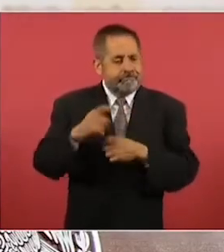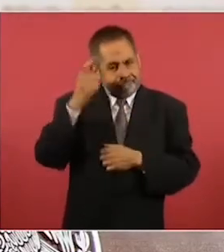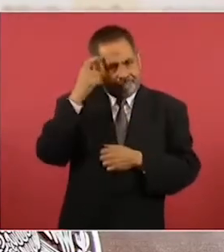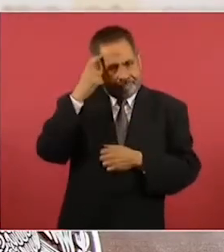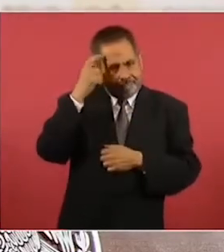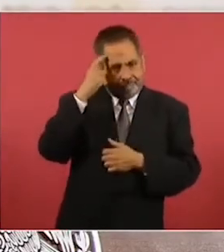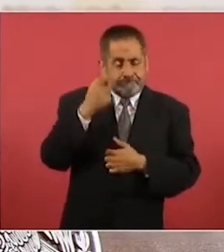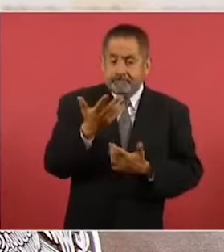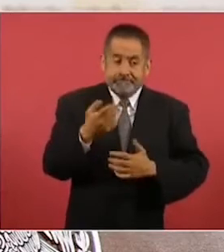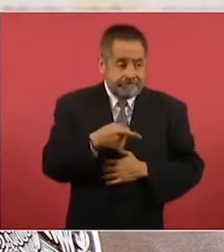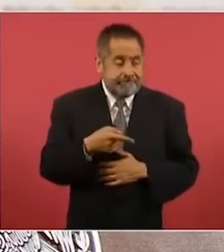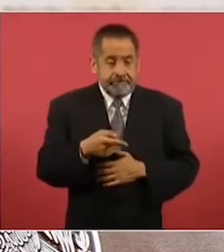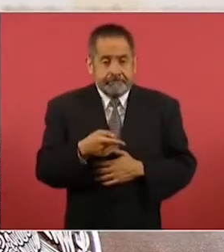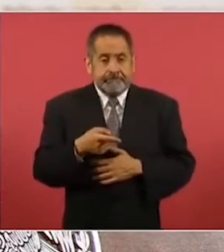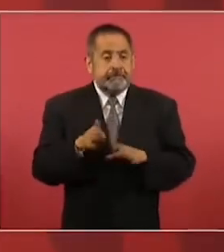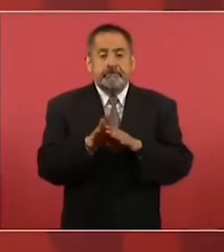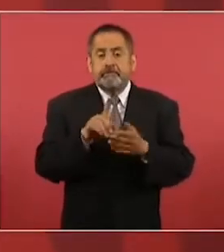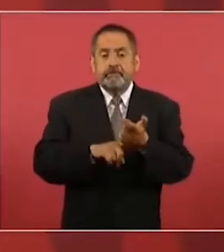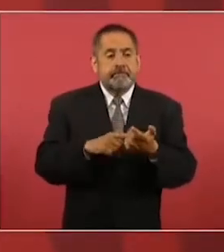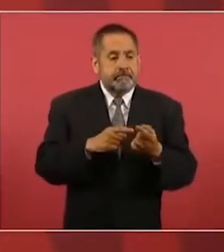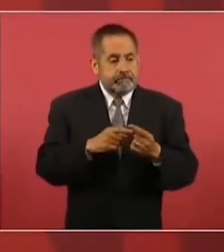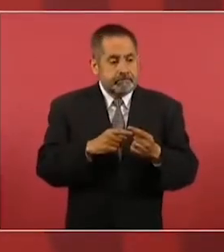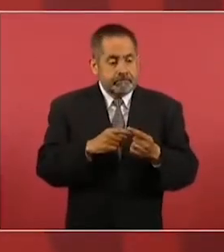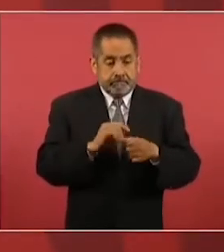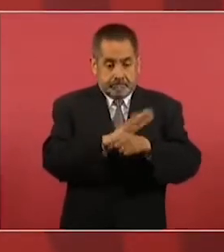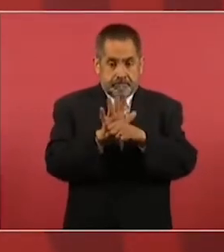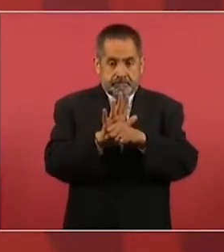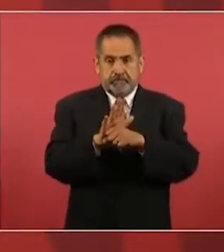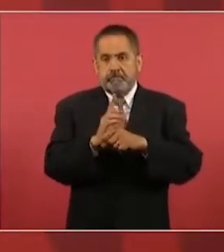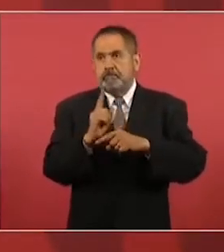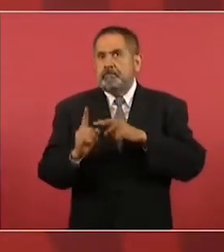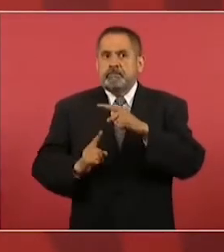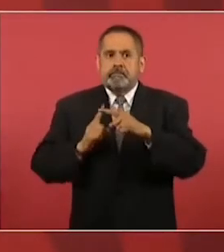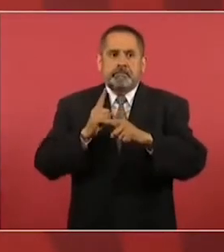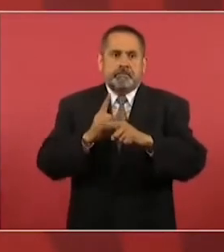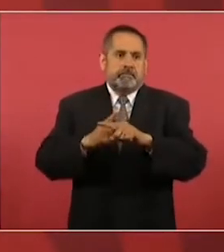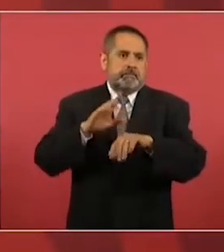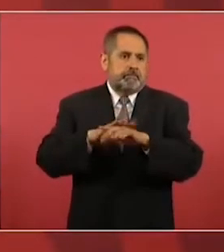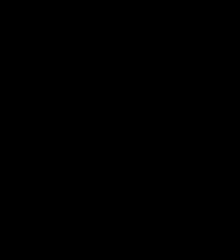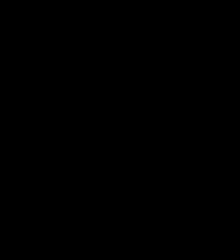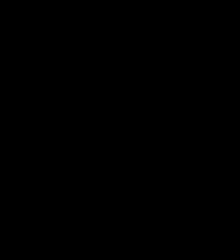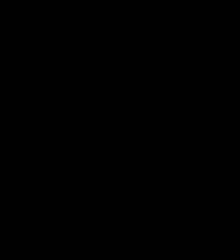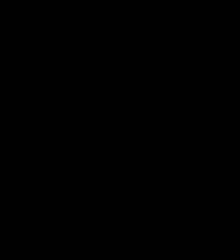que fueron desde luego magnificadas por la situación de la pandemia.